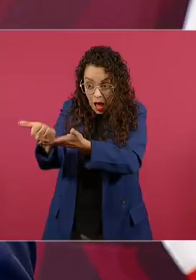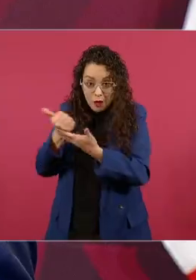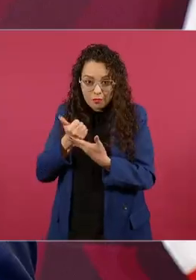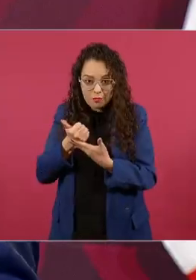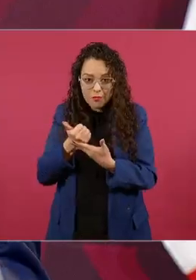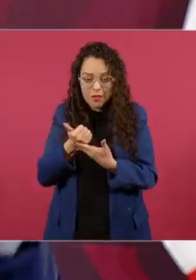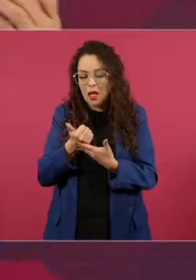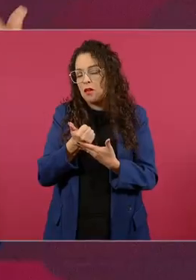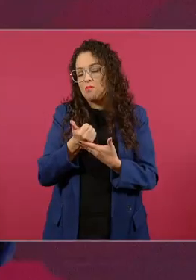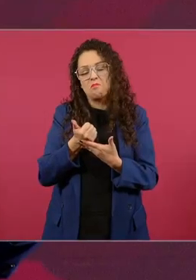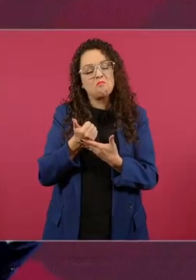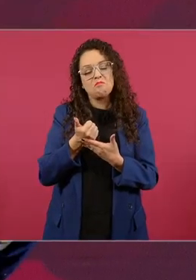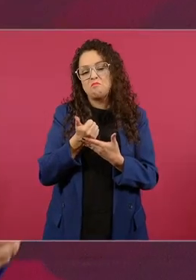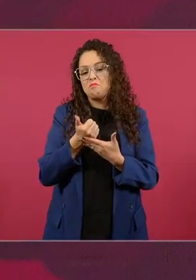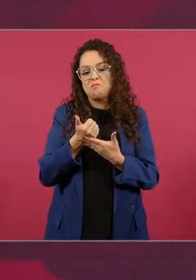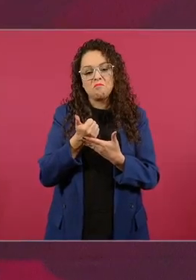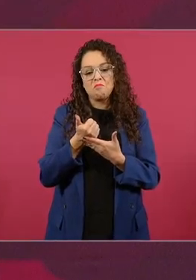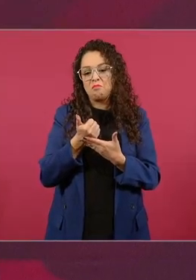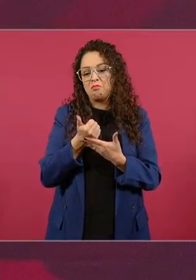en el cambio